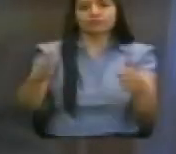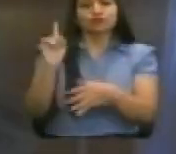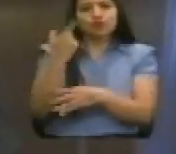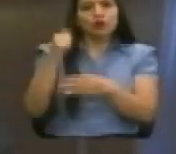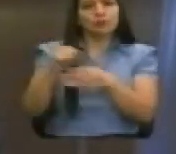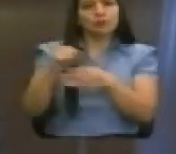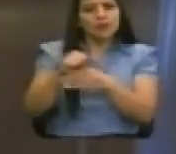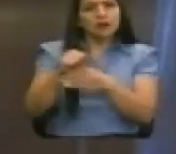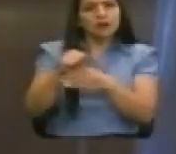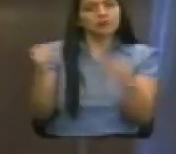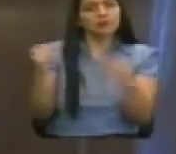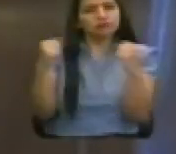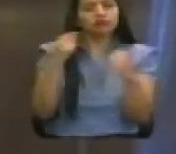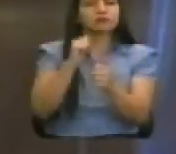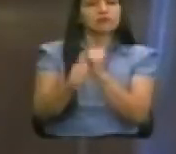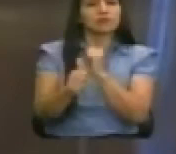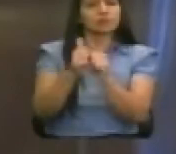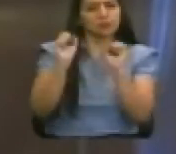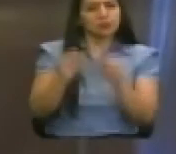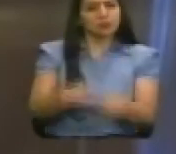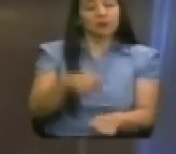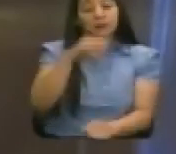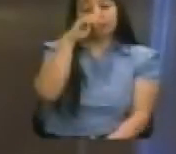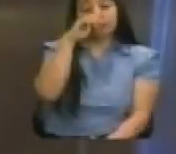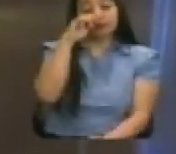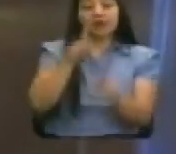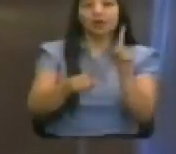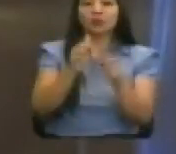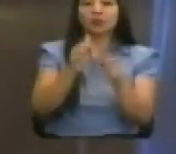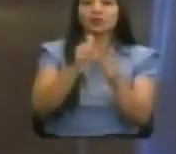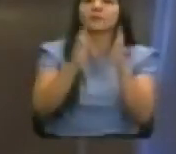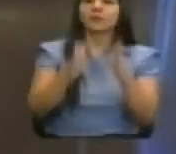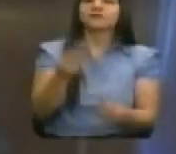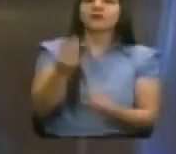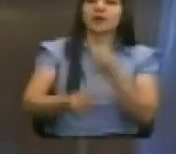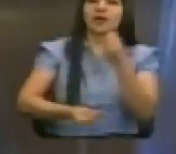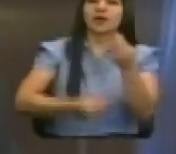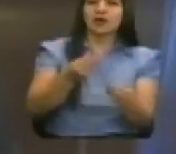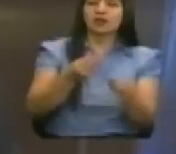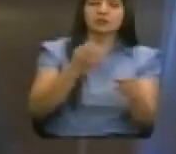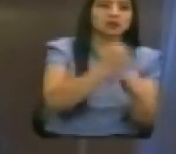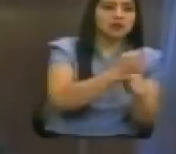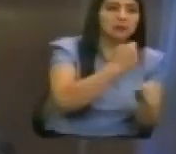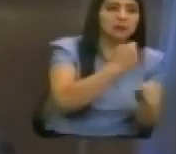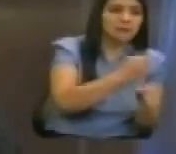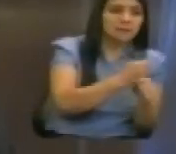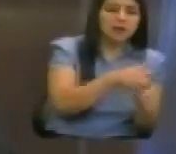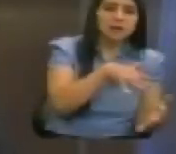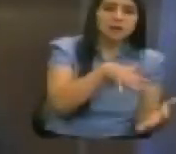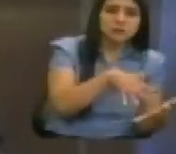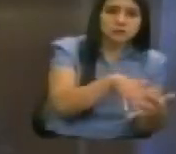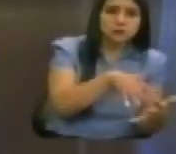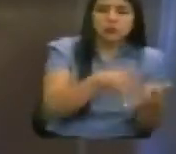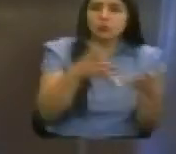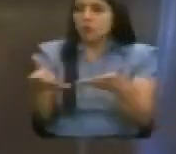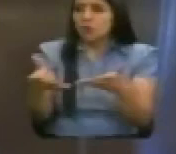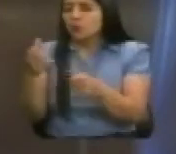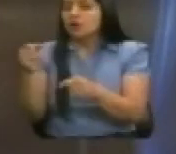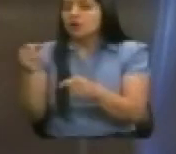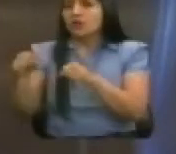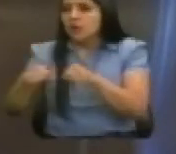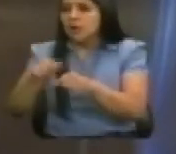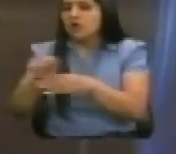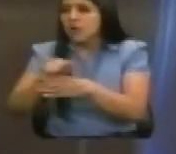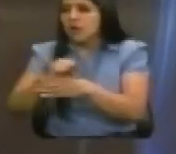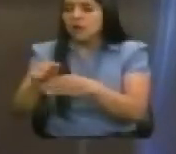y a prepararse en el deporte. Porque hay muchos deportistas que hacen, trabajan y también se preparan para